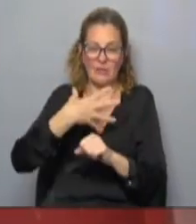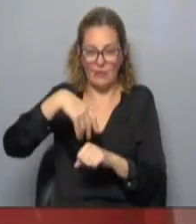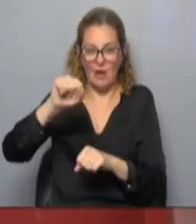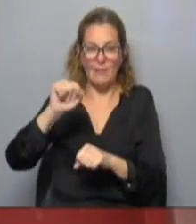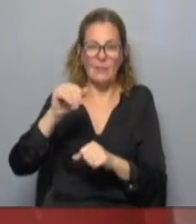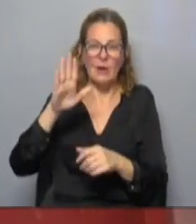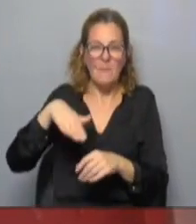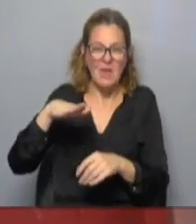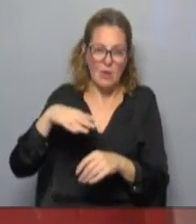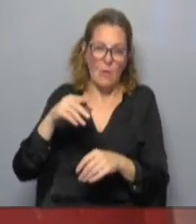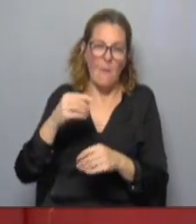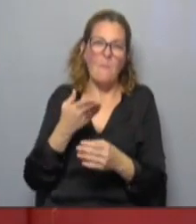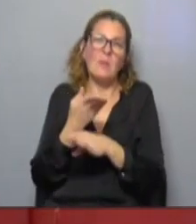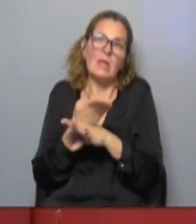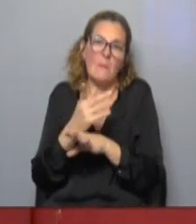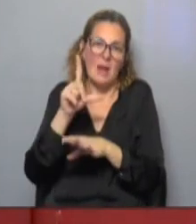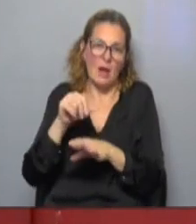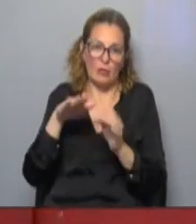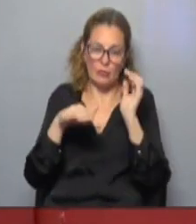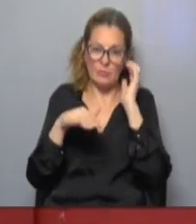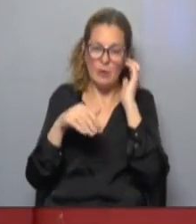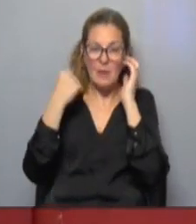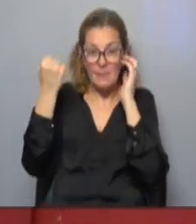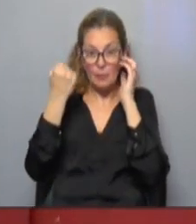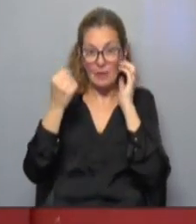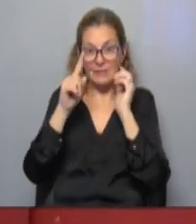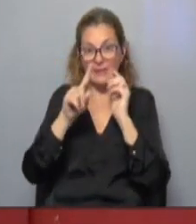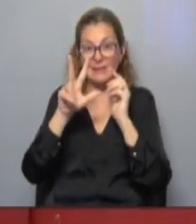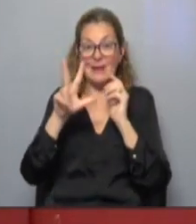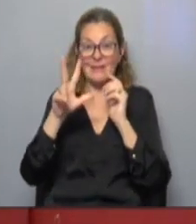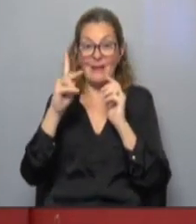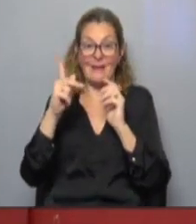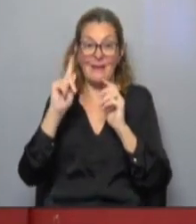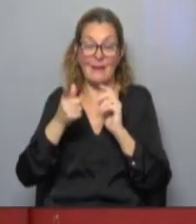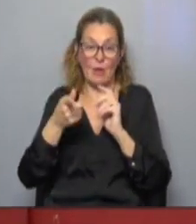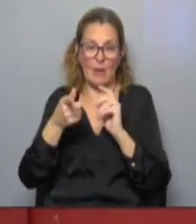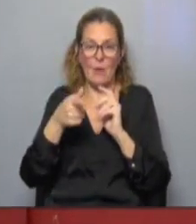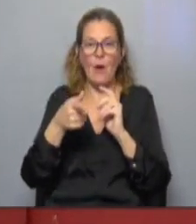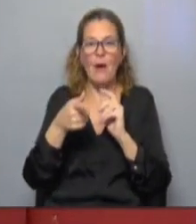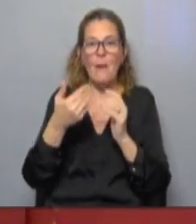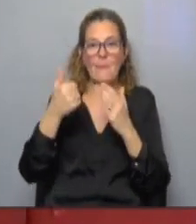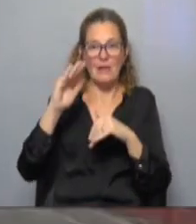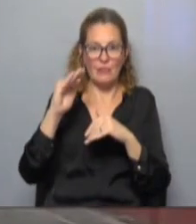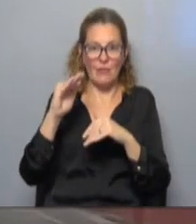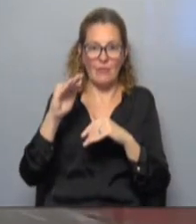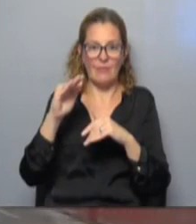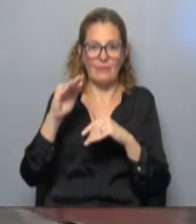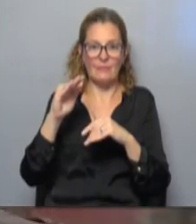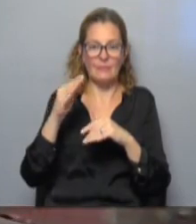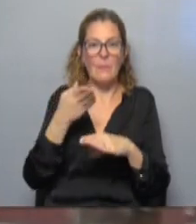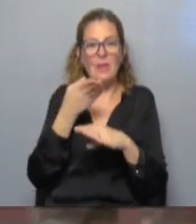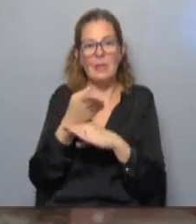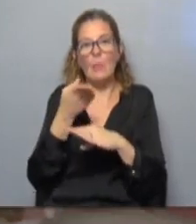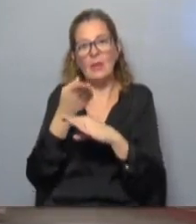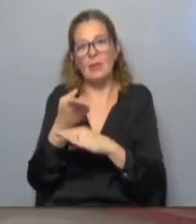porque son las menos pedidas entonces estamos dando prioridad más bien a las garrafas de 13 kilos la mayor demanda